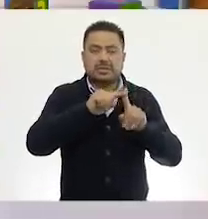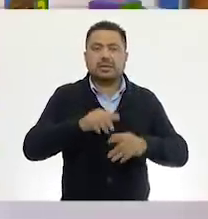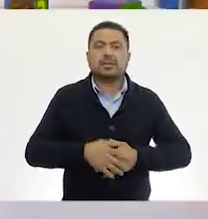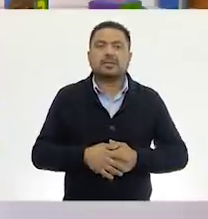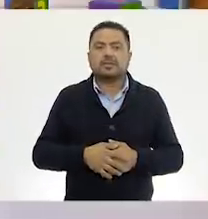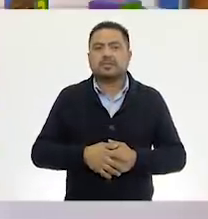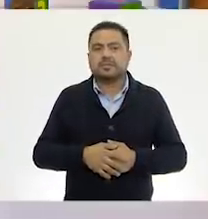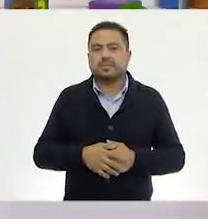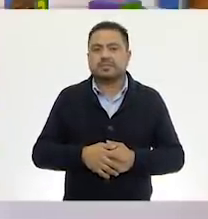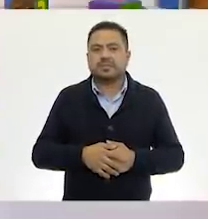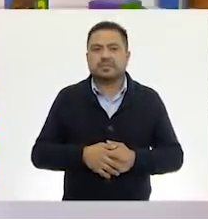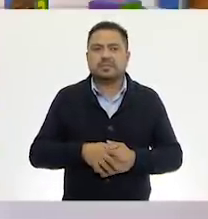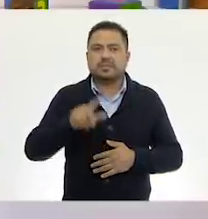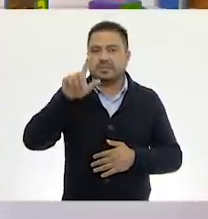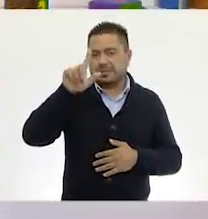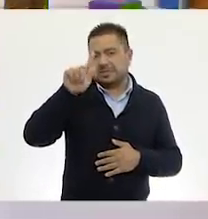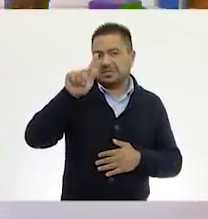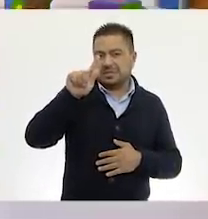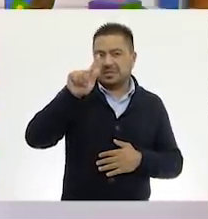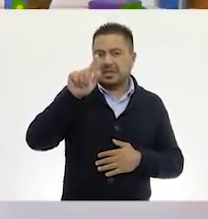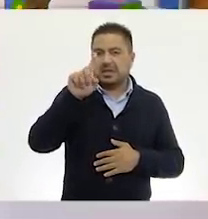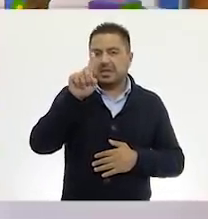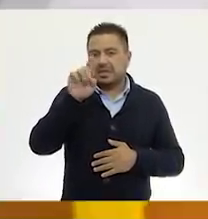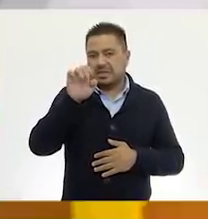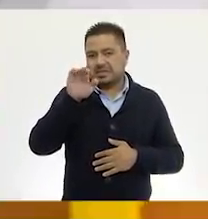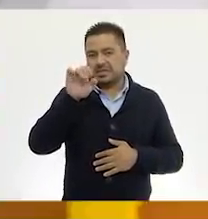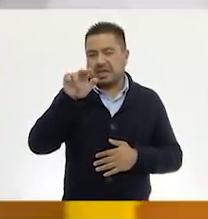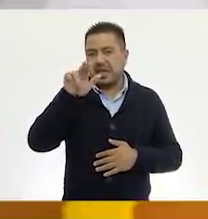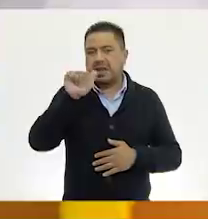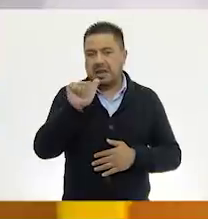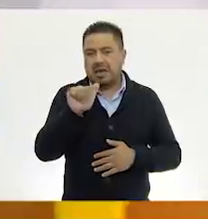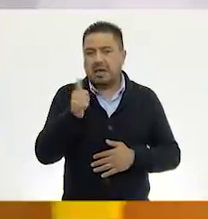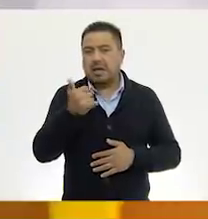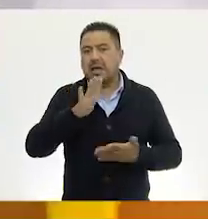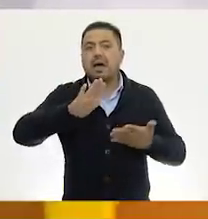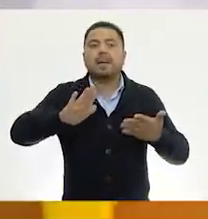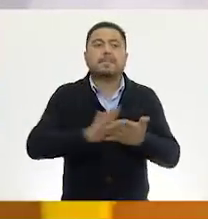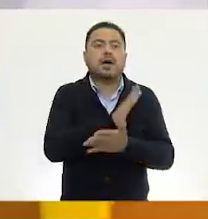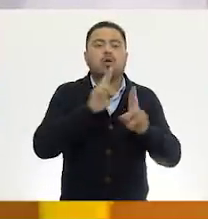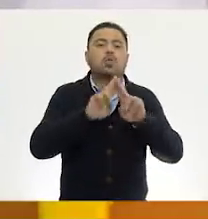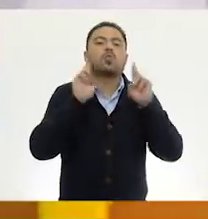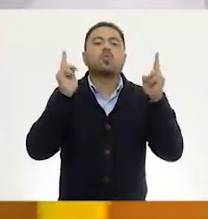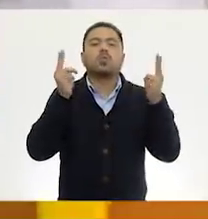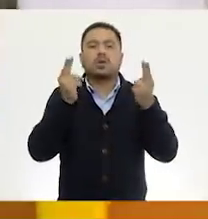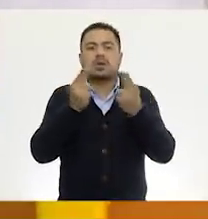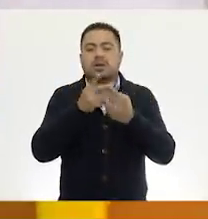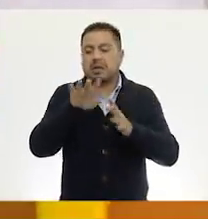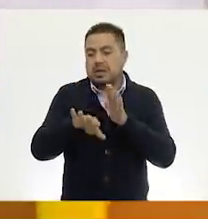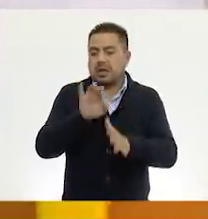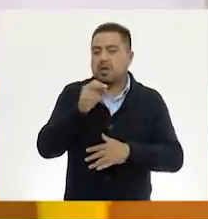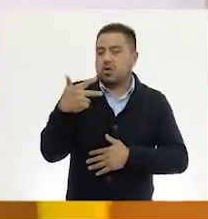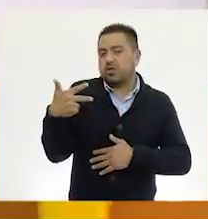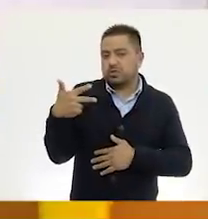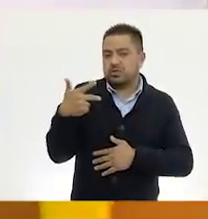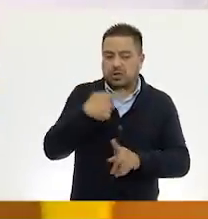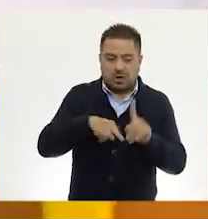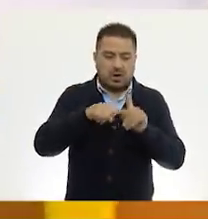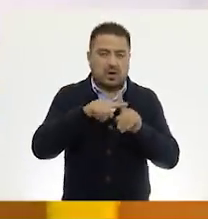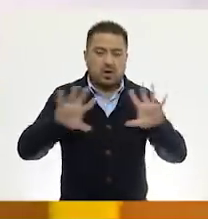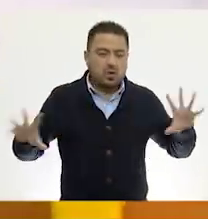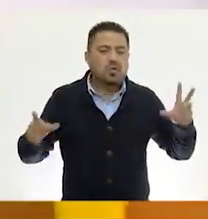las decenas y las unidades. Muy bien.